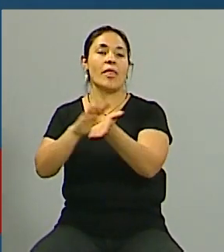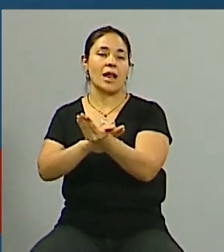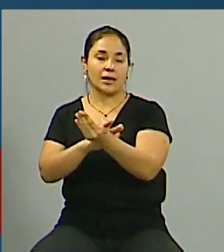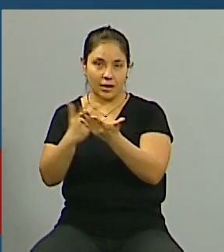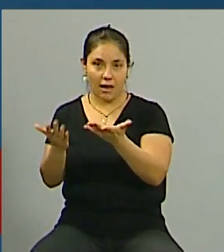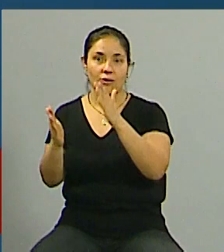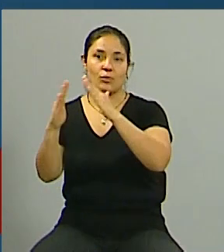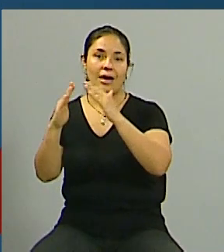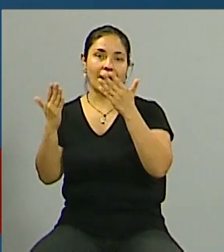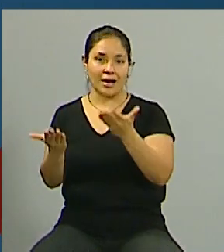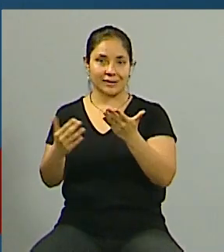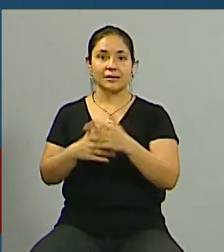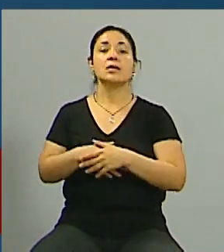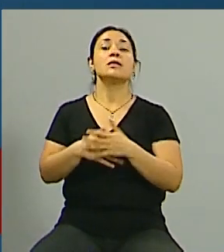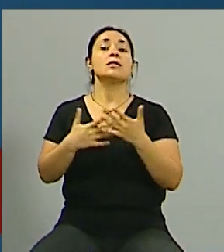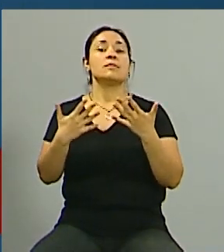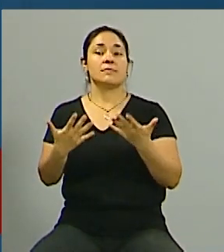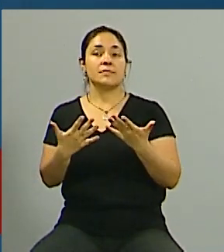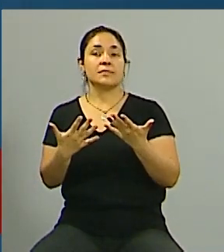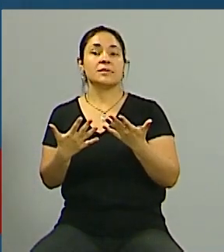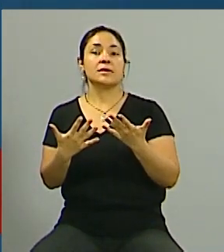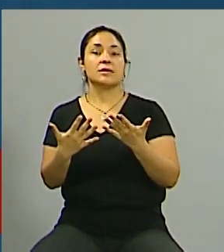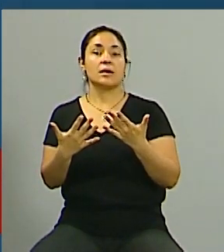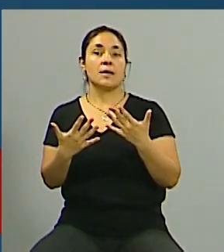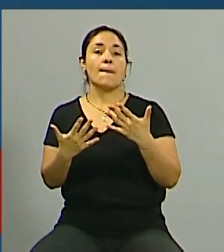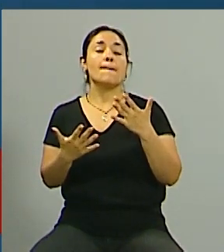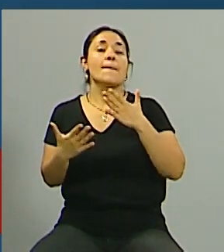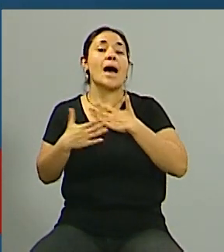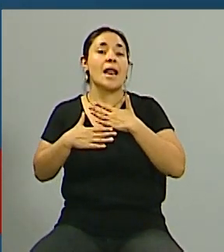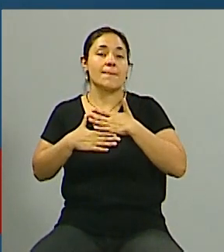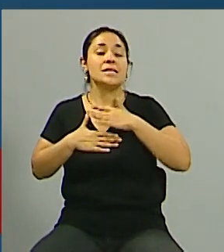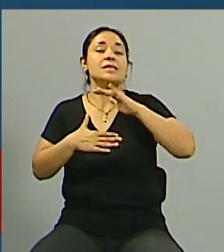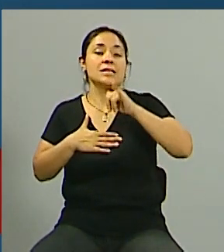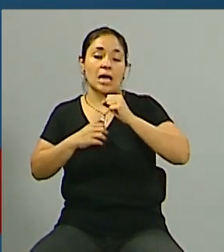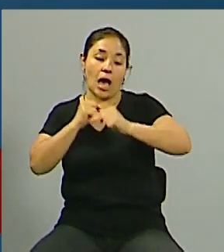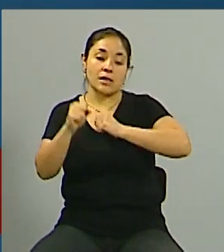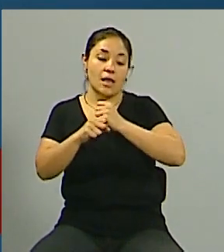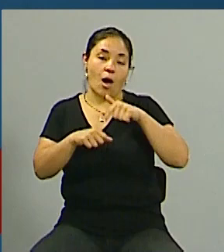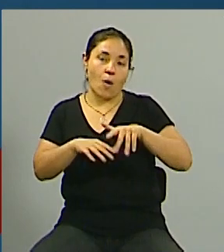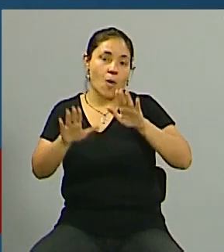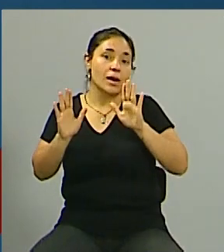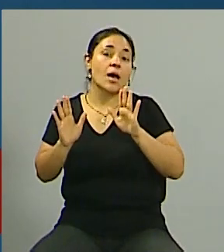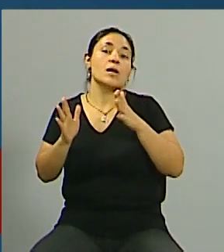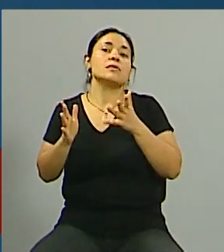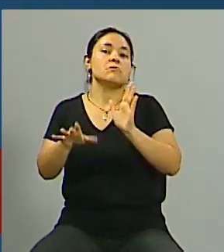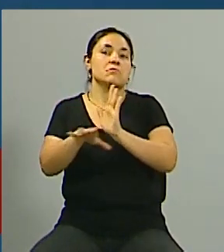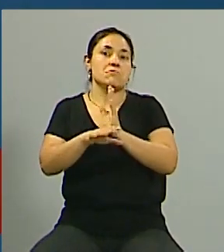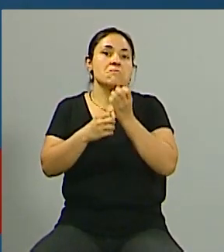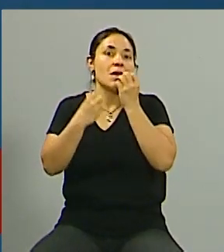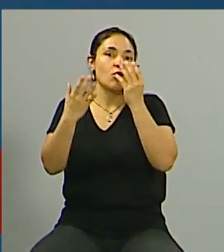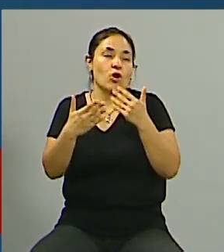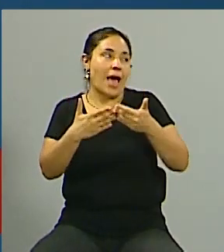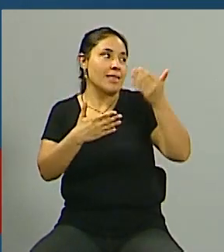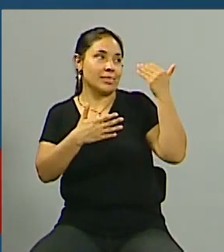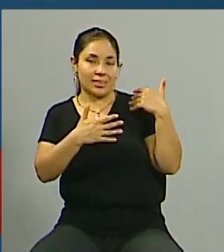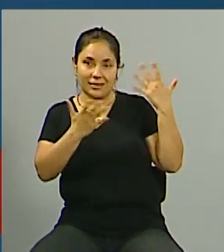vivienda. Entonces, realmente sí lo veo esto digamos por ahora que es una fórmula un poco mejor que la anterior